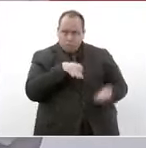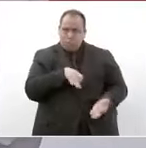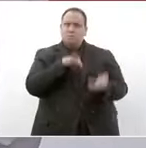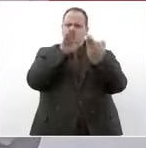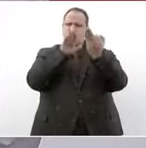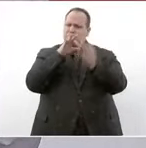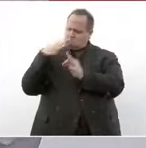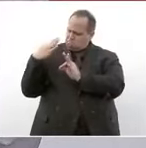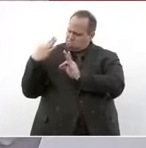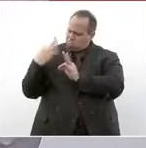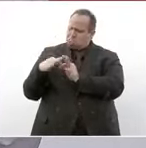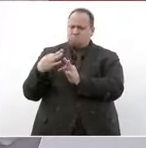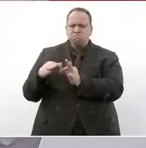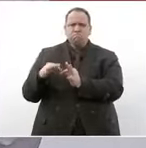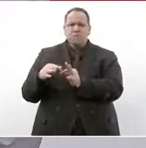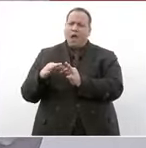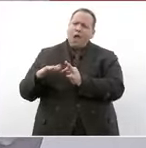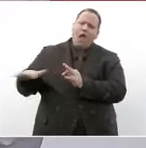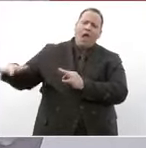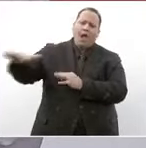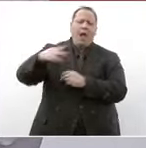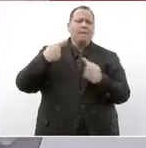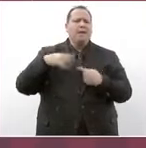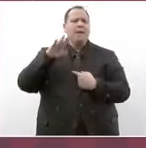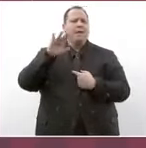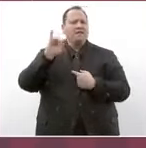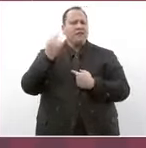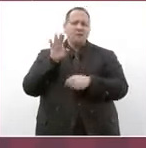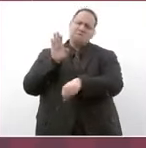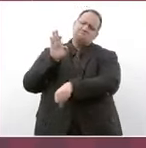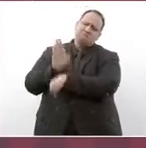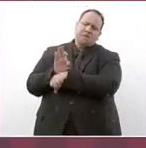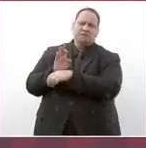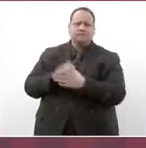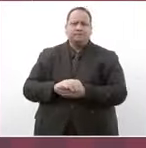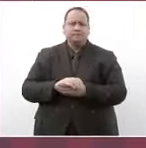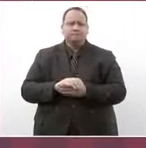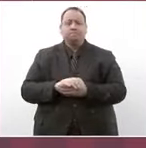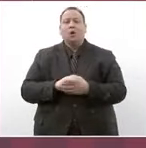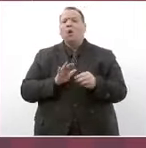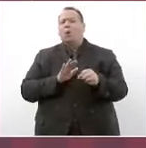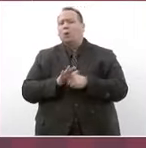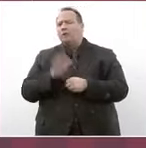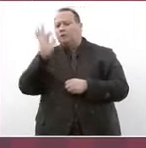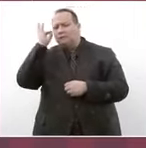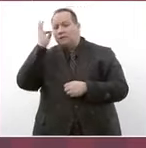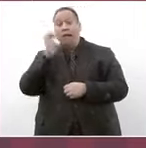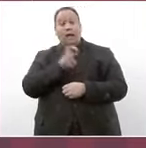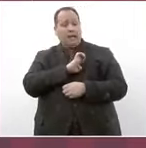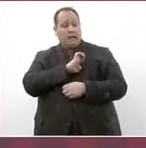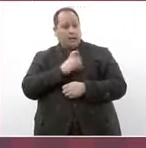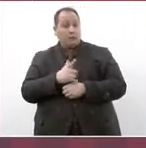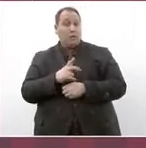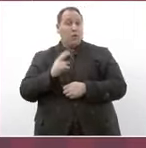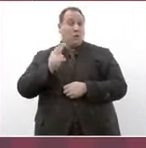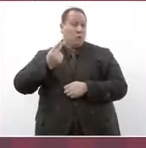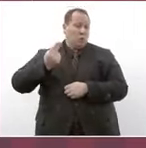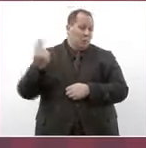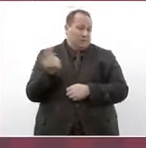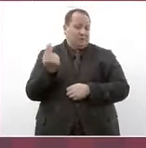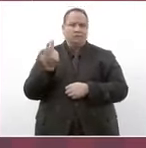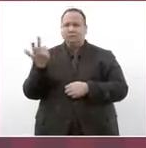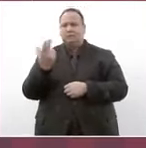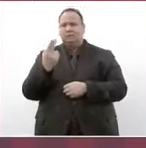cumpliendo en favor de los tijuanenses. Entre los que destacan las especialidades de urgencias.